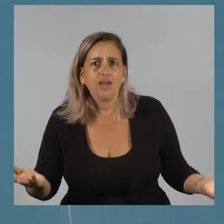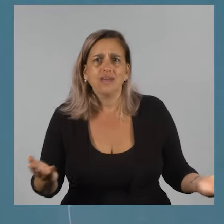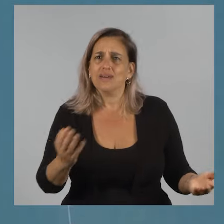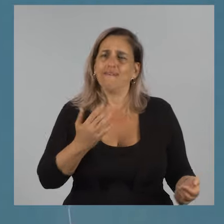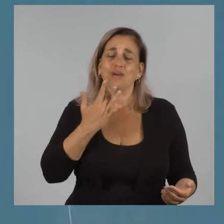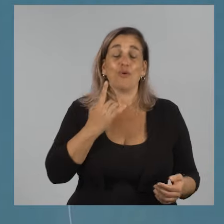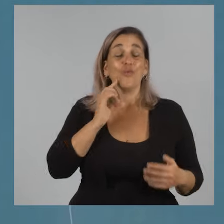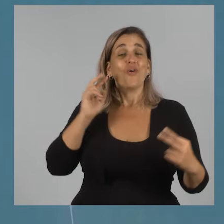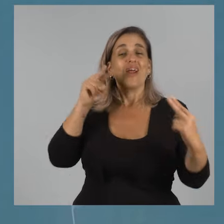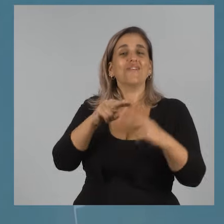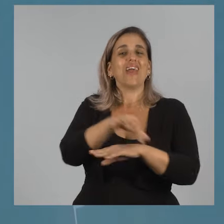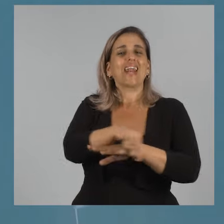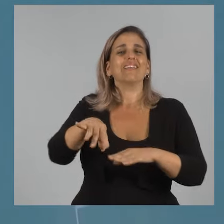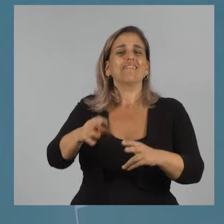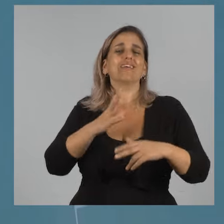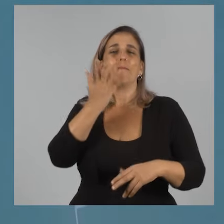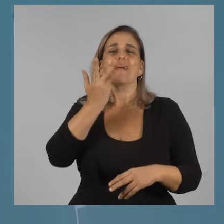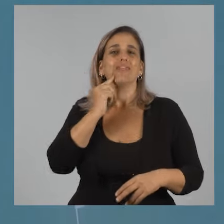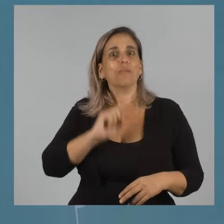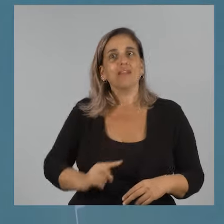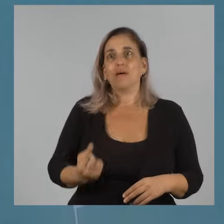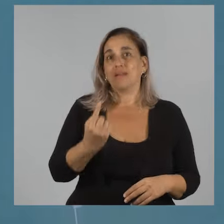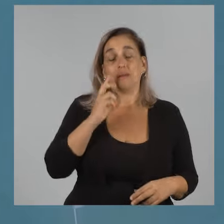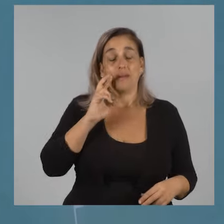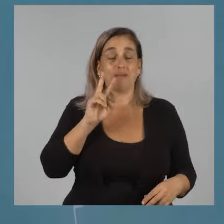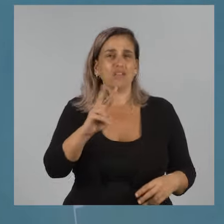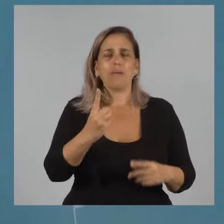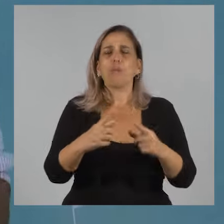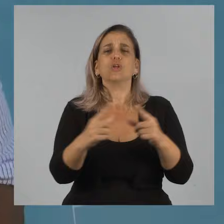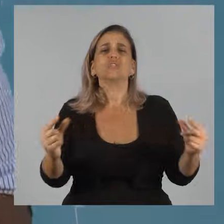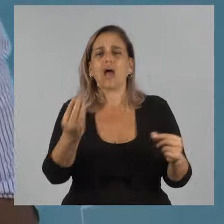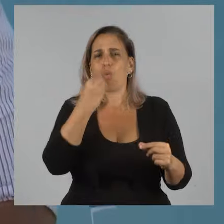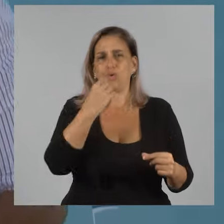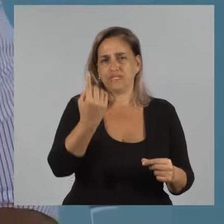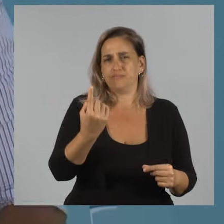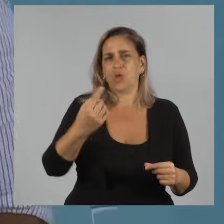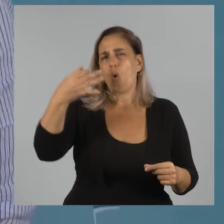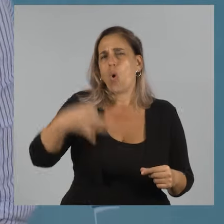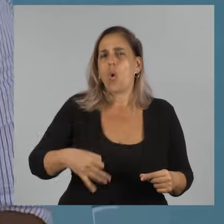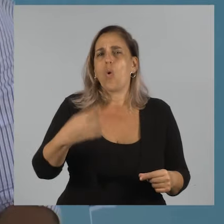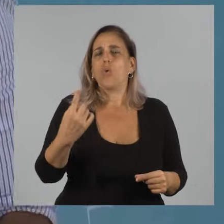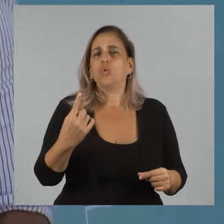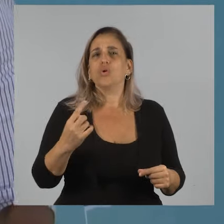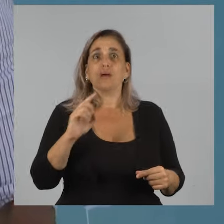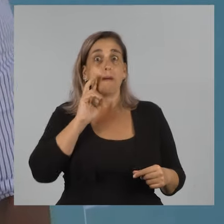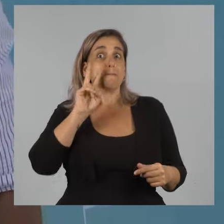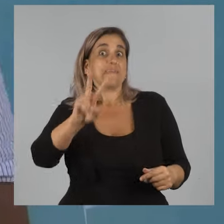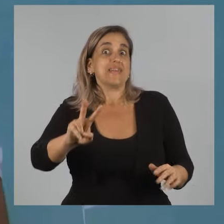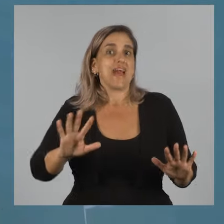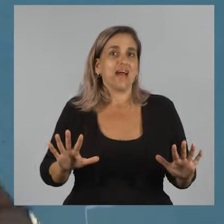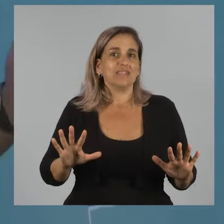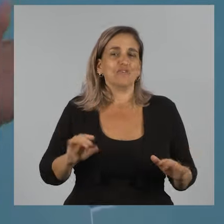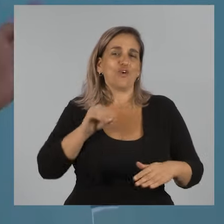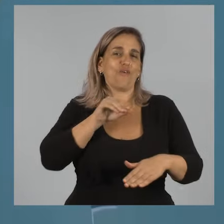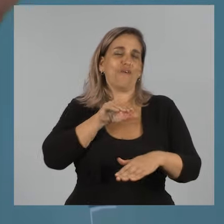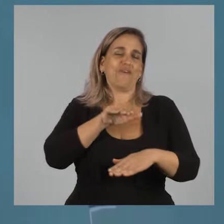Recién me crucé con los arquitectos y me encantó porque estaban mirando para arriba, creo que no se estaba comiendo un sándwich, pero... Estaban mirando para arriba